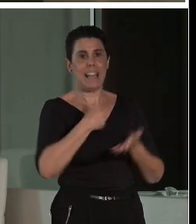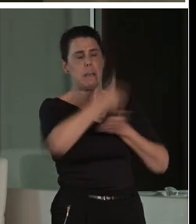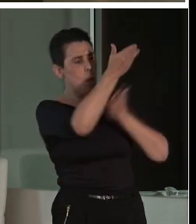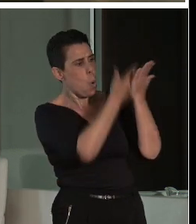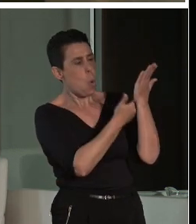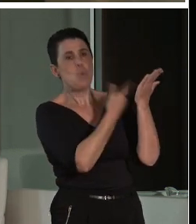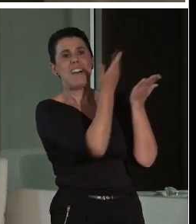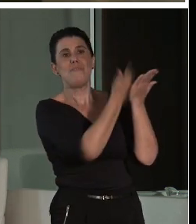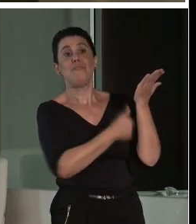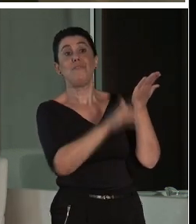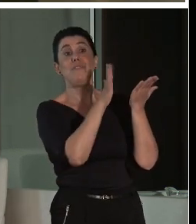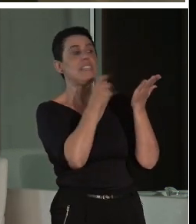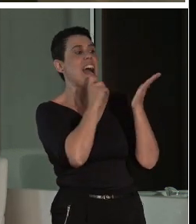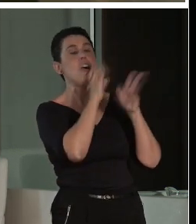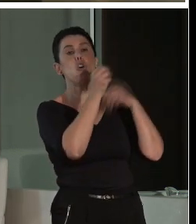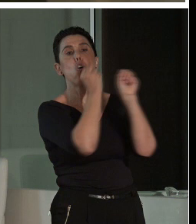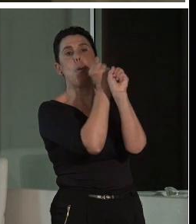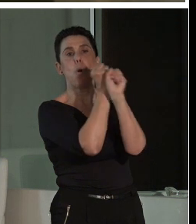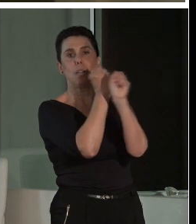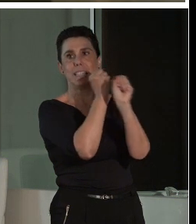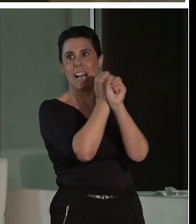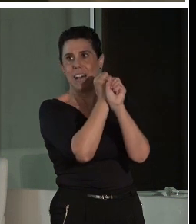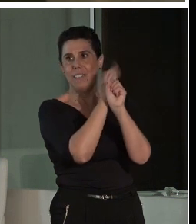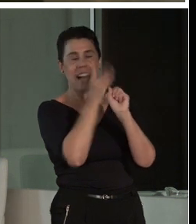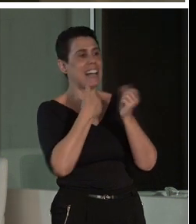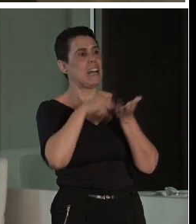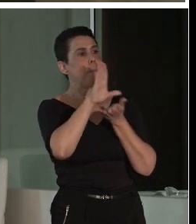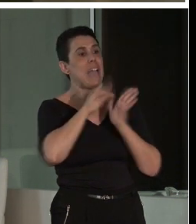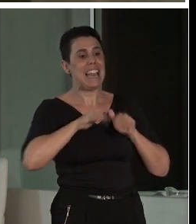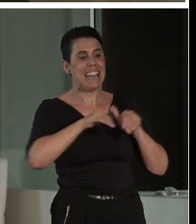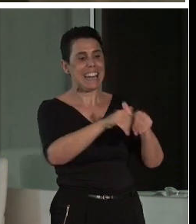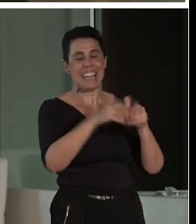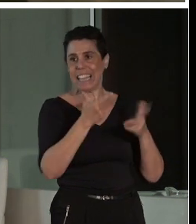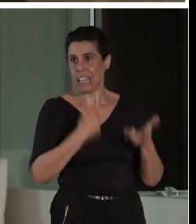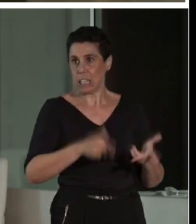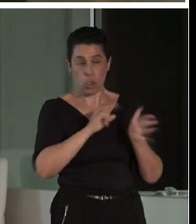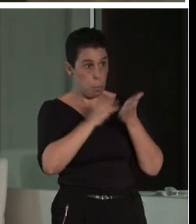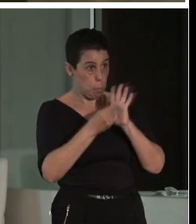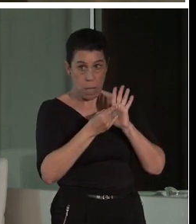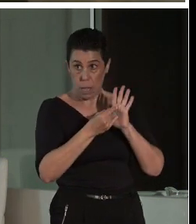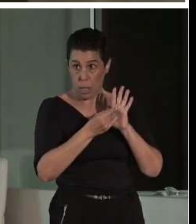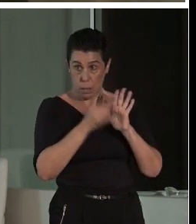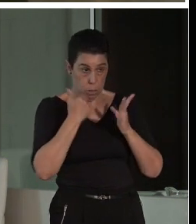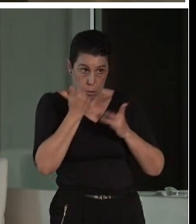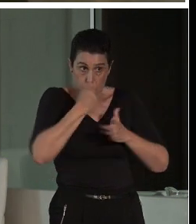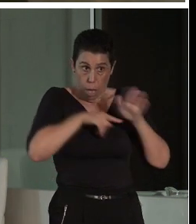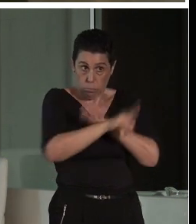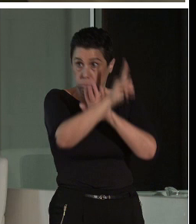campo, un método de registro completamente desarrollado. Queremos y tenemos, sin terminar, pero